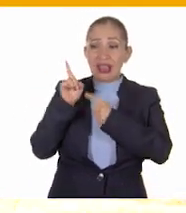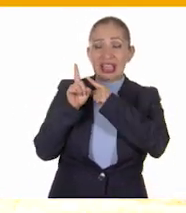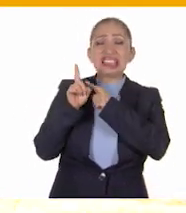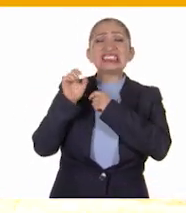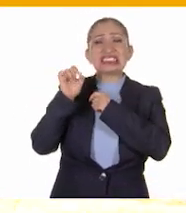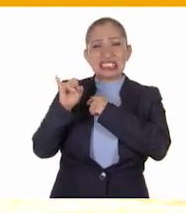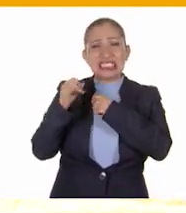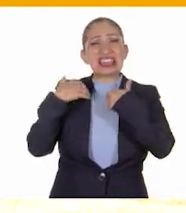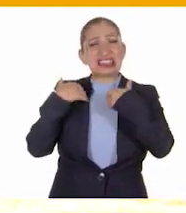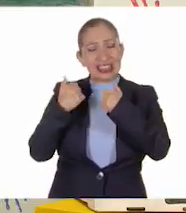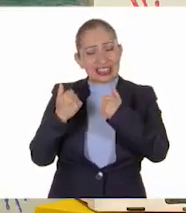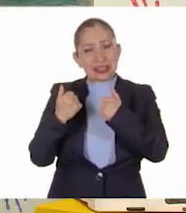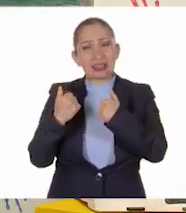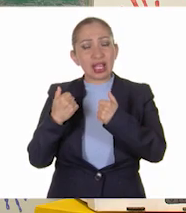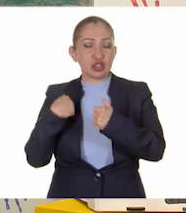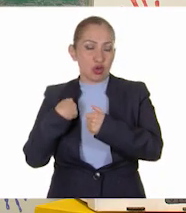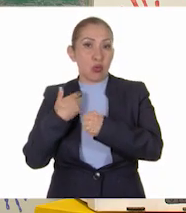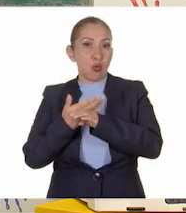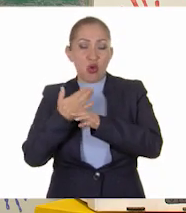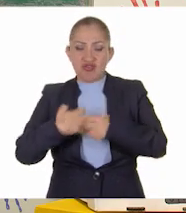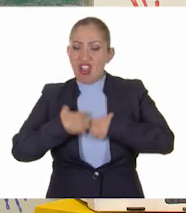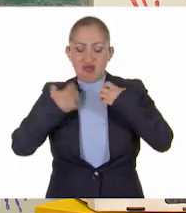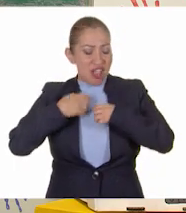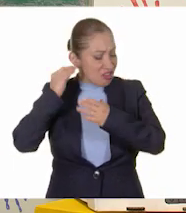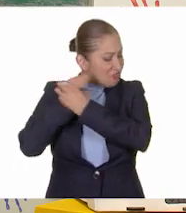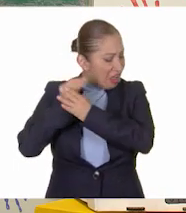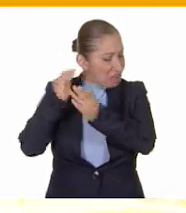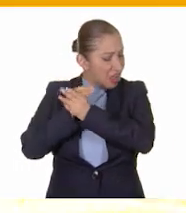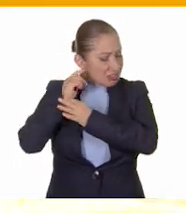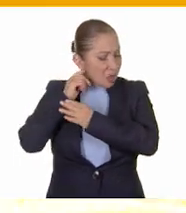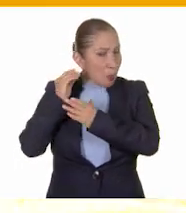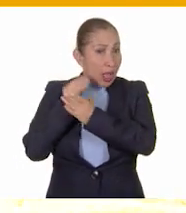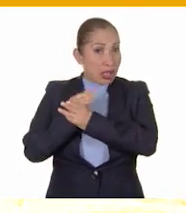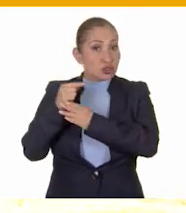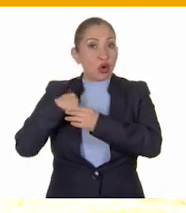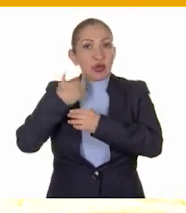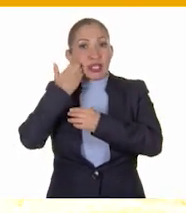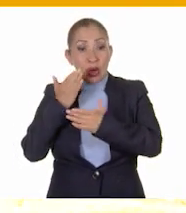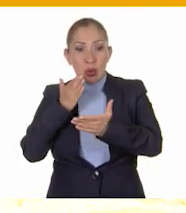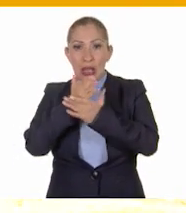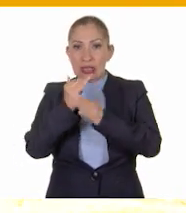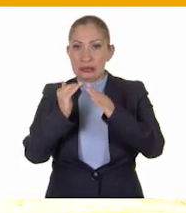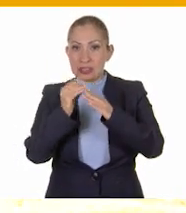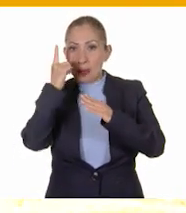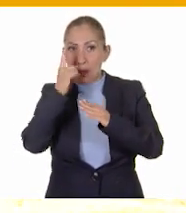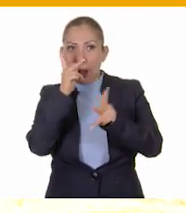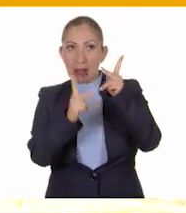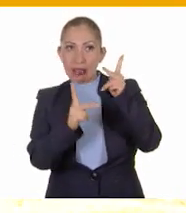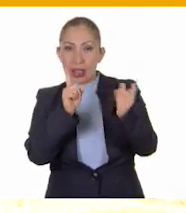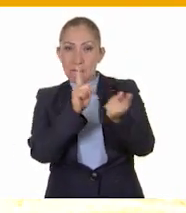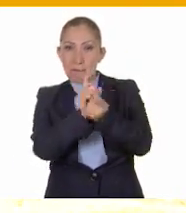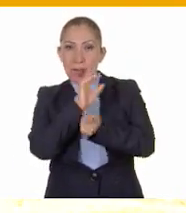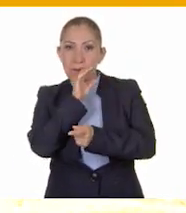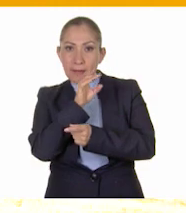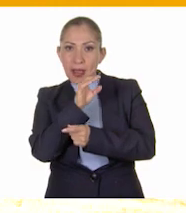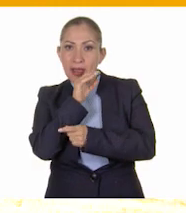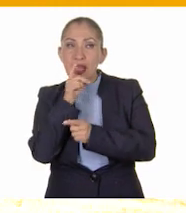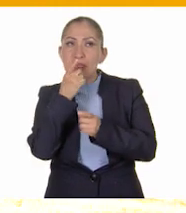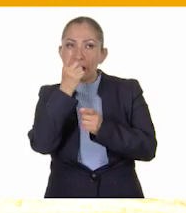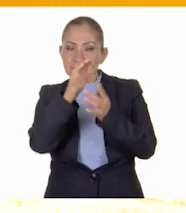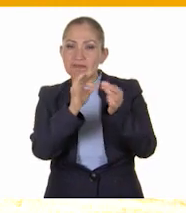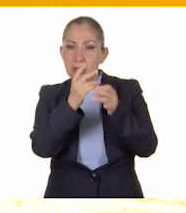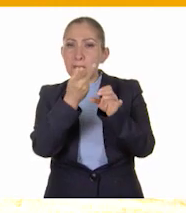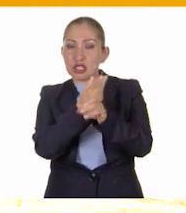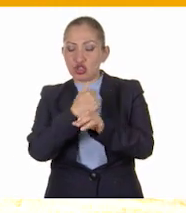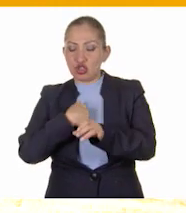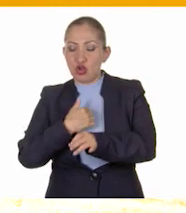sí me entendió. Pues, yo estaba tan enojado que no la escuché. Yo quiero llegar a casa para platicar con ella y contarle